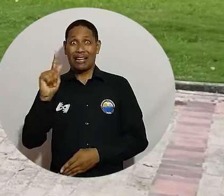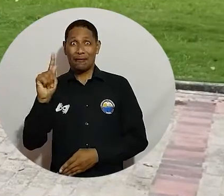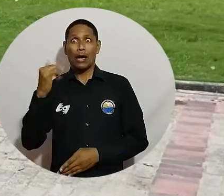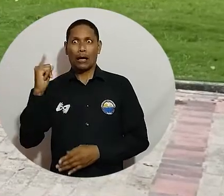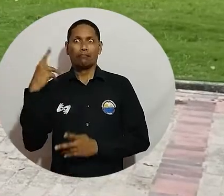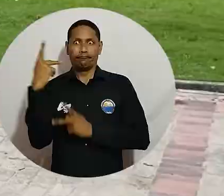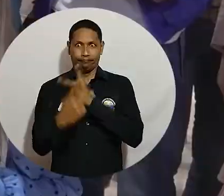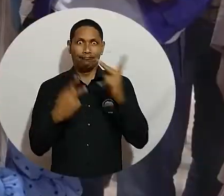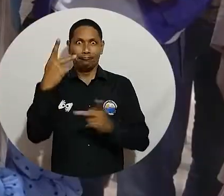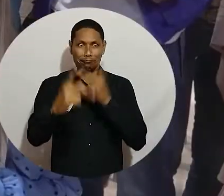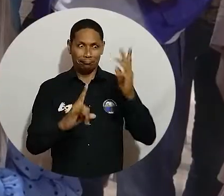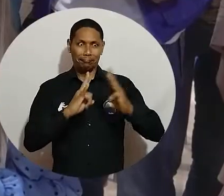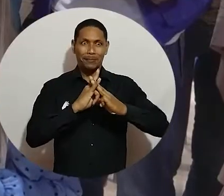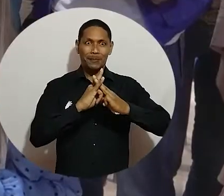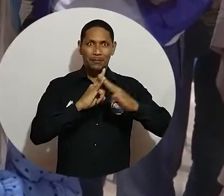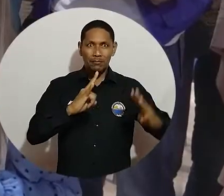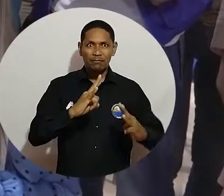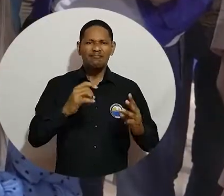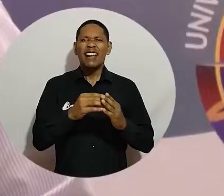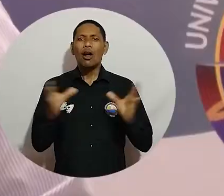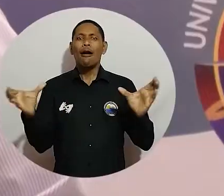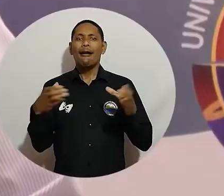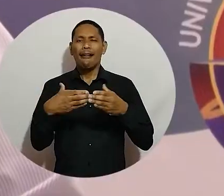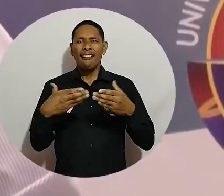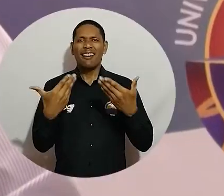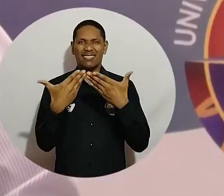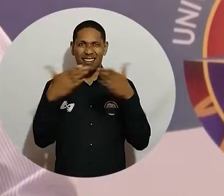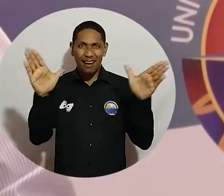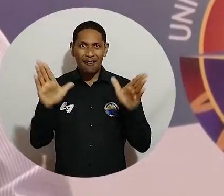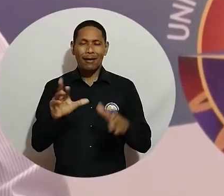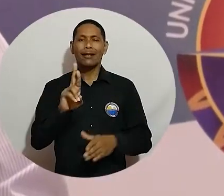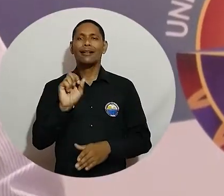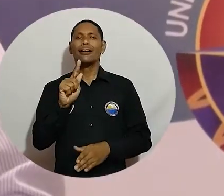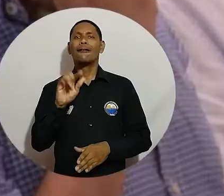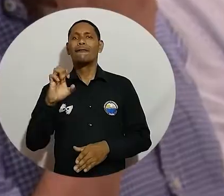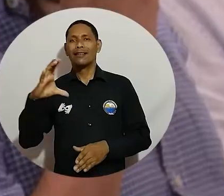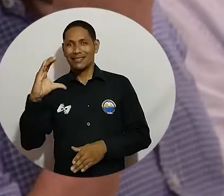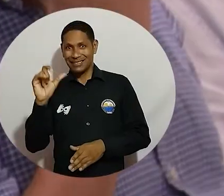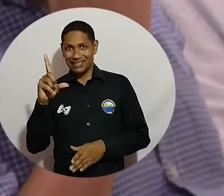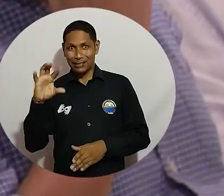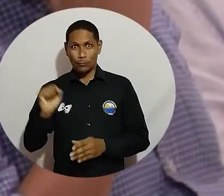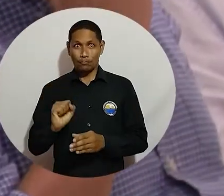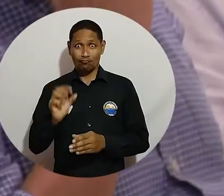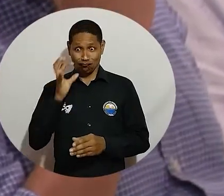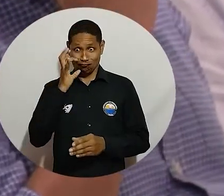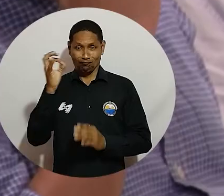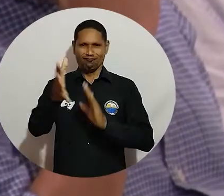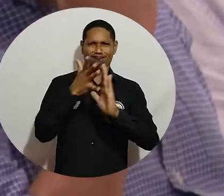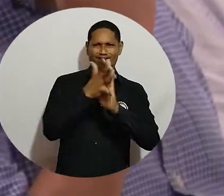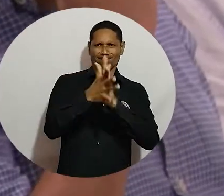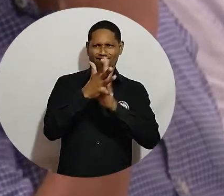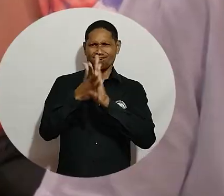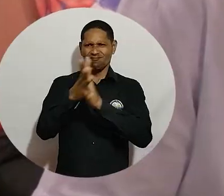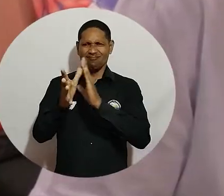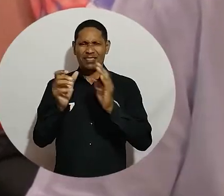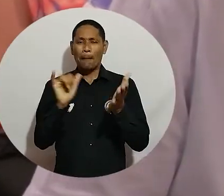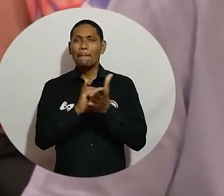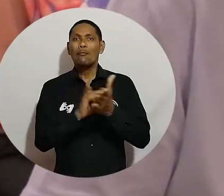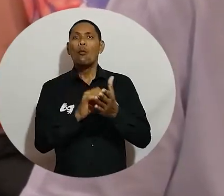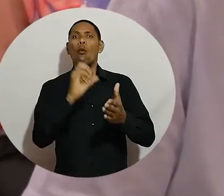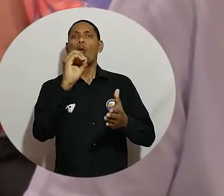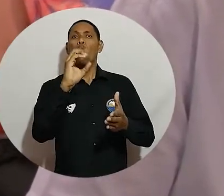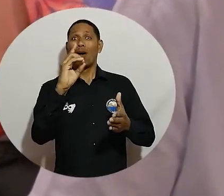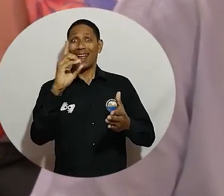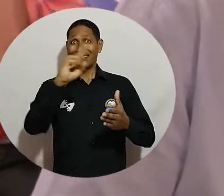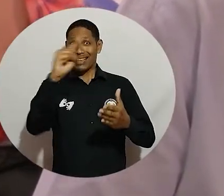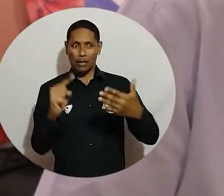América Latina. Una destacada visita protagonizó en la Universidad del Magdalena el presidente ejecutivo del Banco de Desarrollo de América Latina,